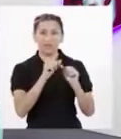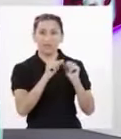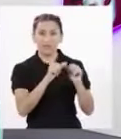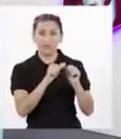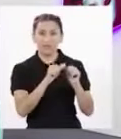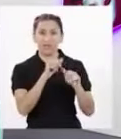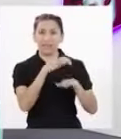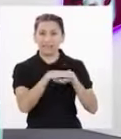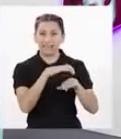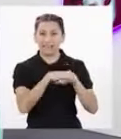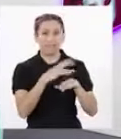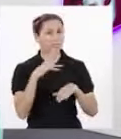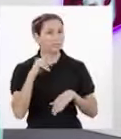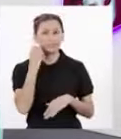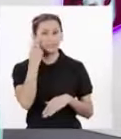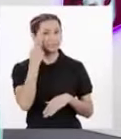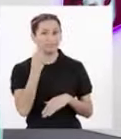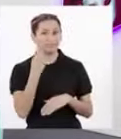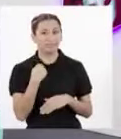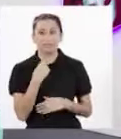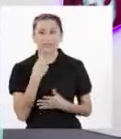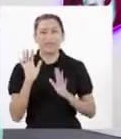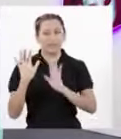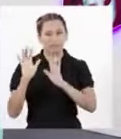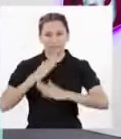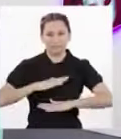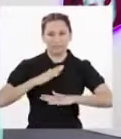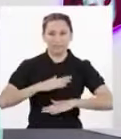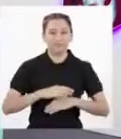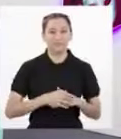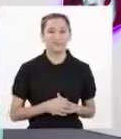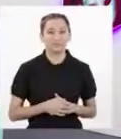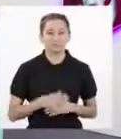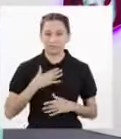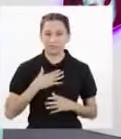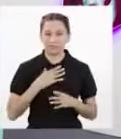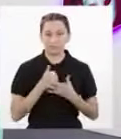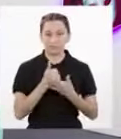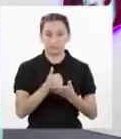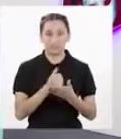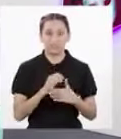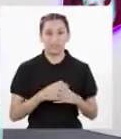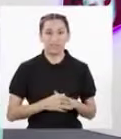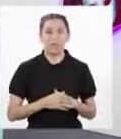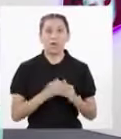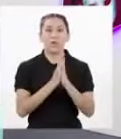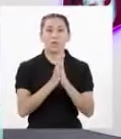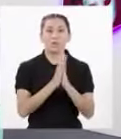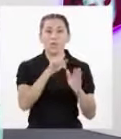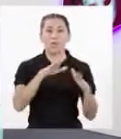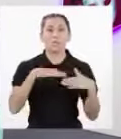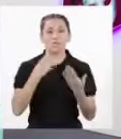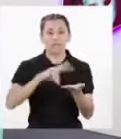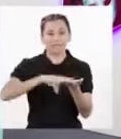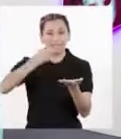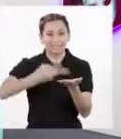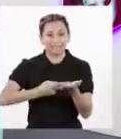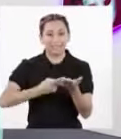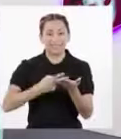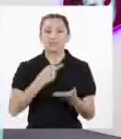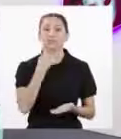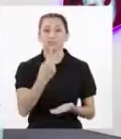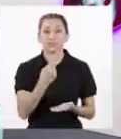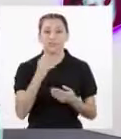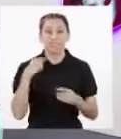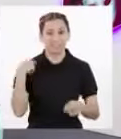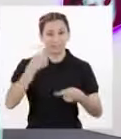inglés no les voy a poder seguir el paso, ¿eh? No te preocupes, yo lo resuelvo Hola ¿Podría activar su traductor simultáneo? Yo soy